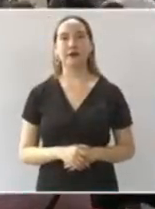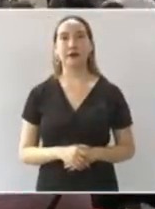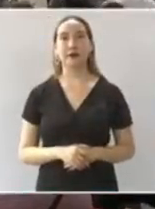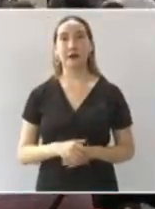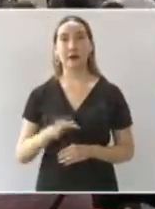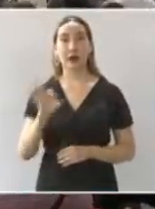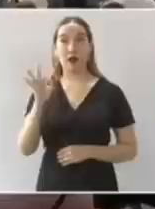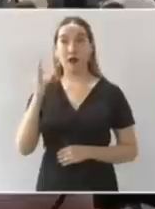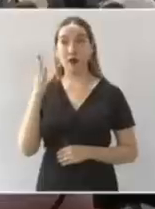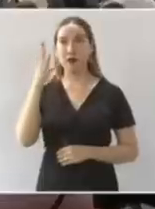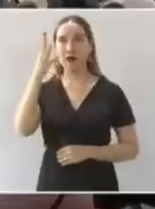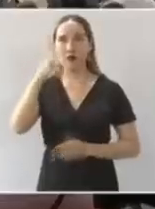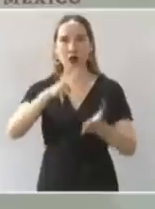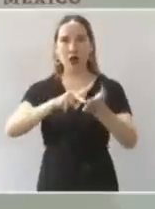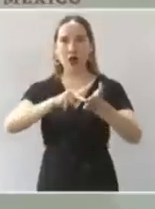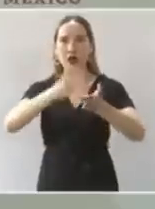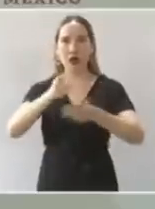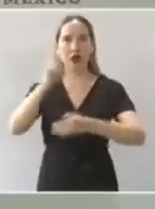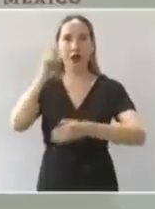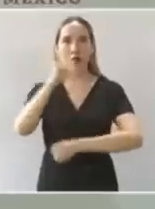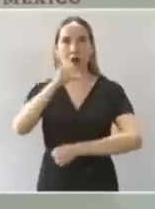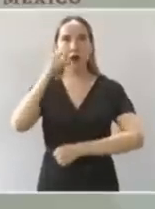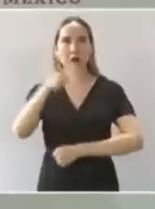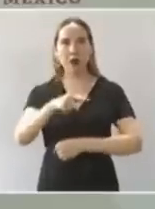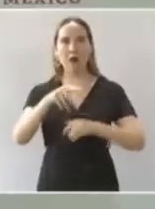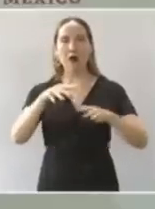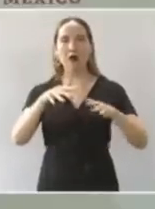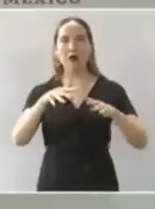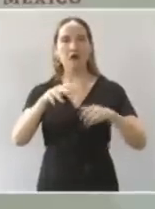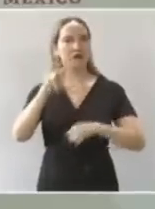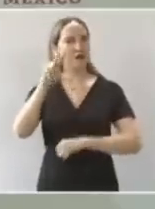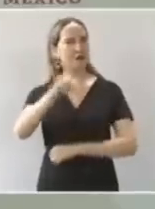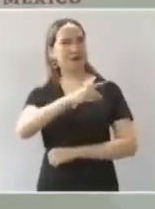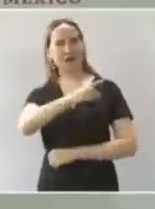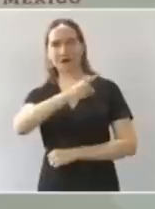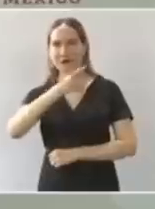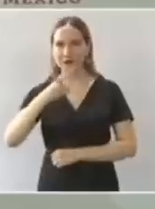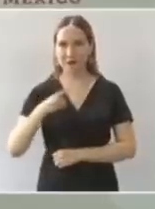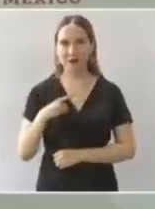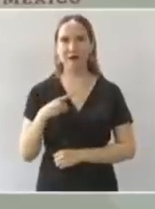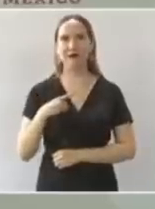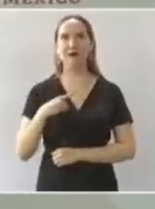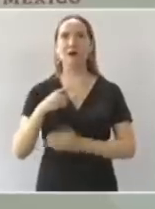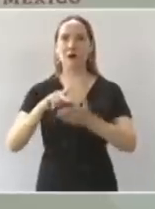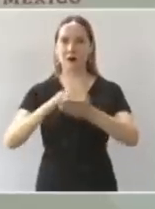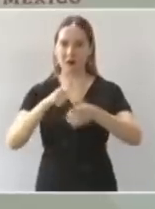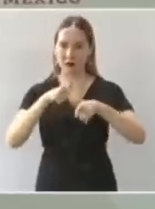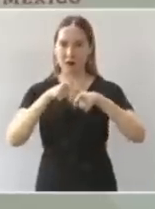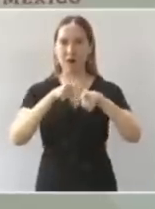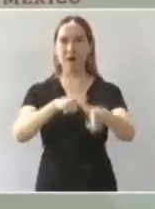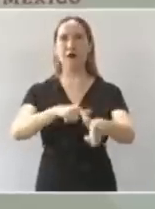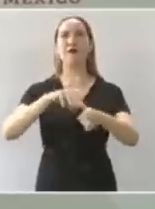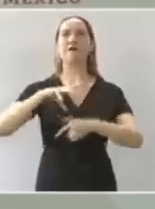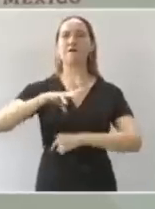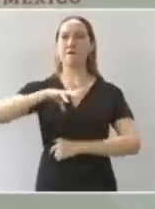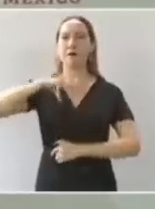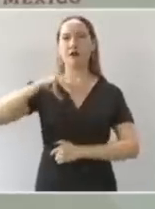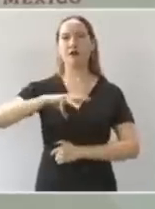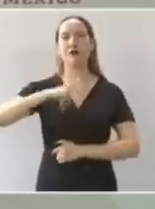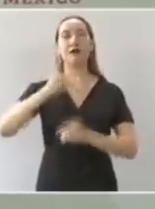detenerlo, ya se echó a andar. Por eso me voy tranquilo